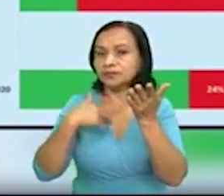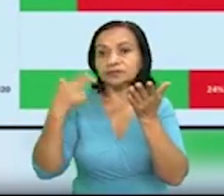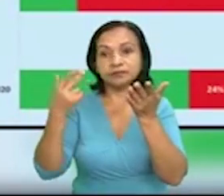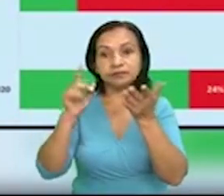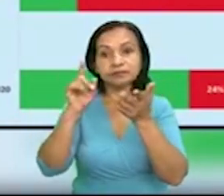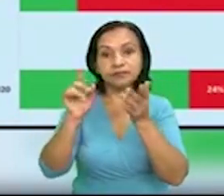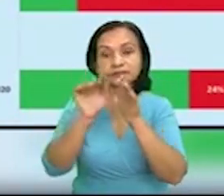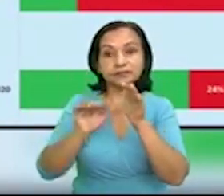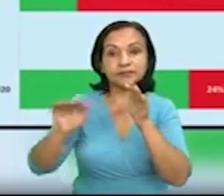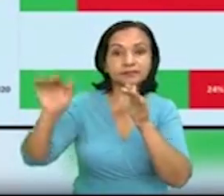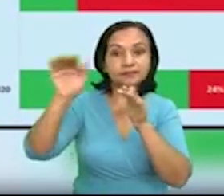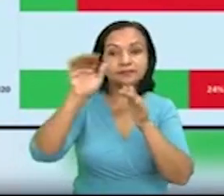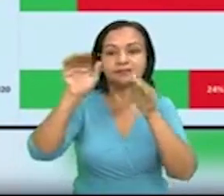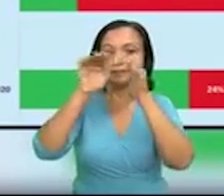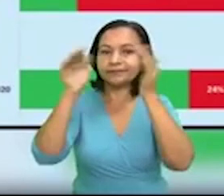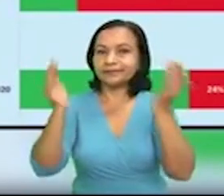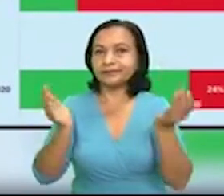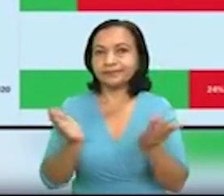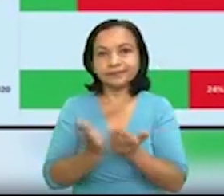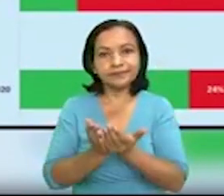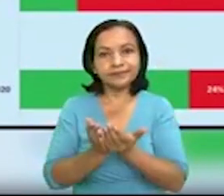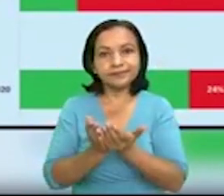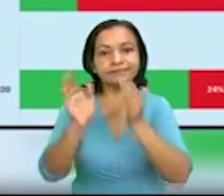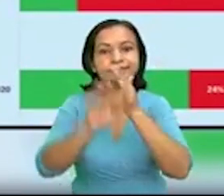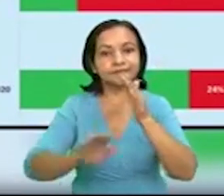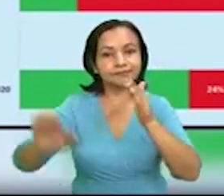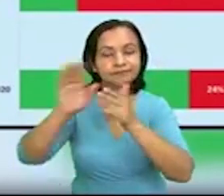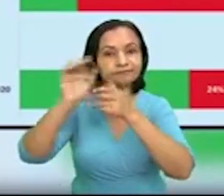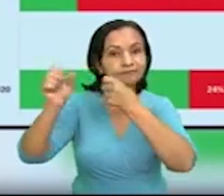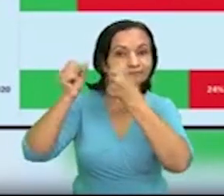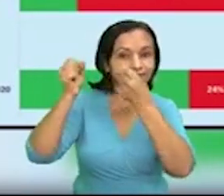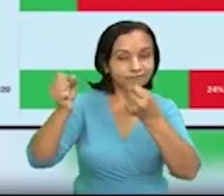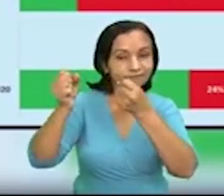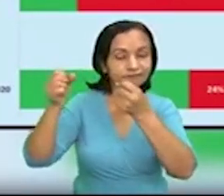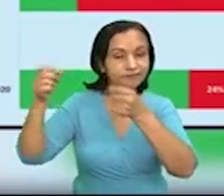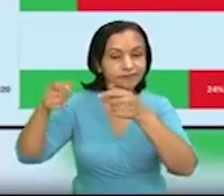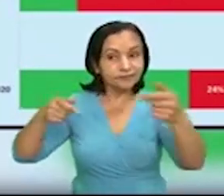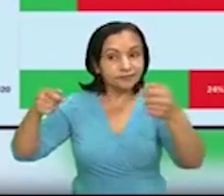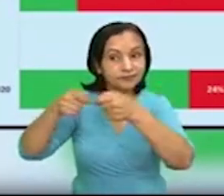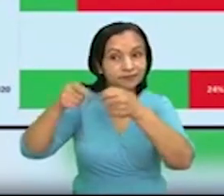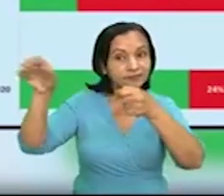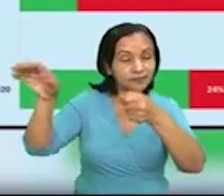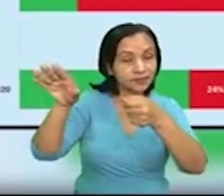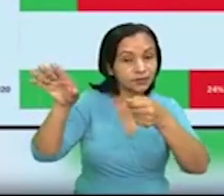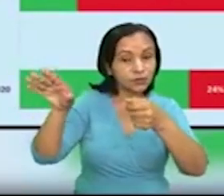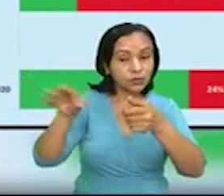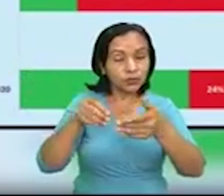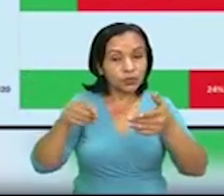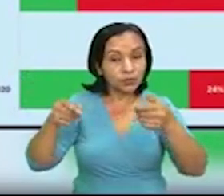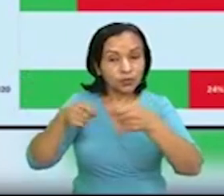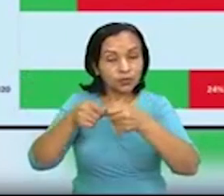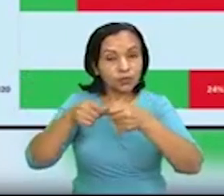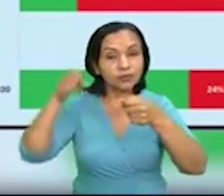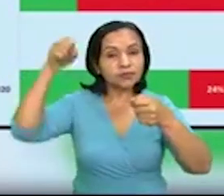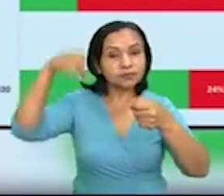de los sitios a nivel mundial con mayor potencial en generación eólica, era